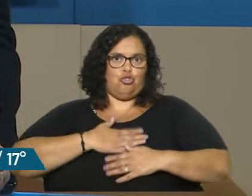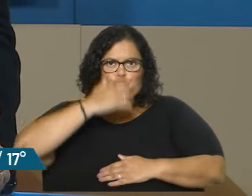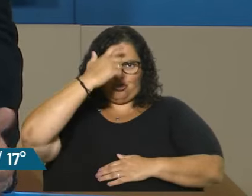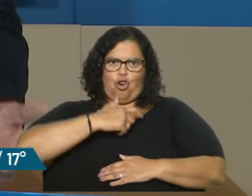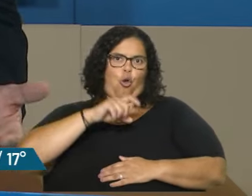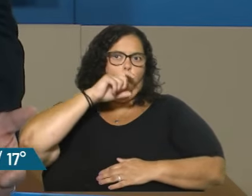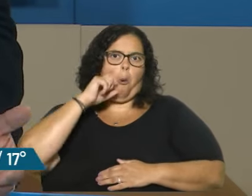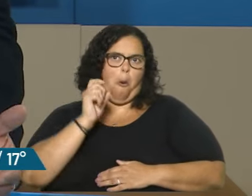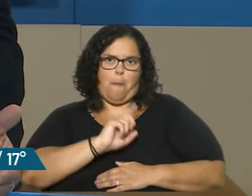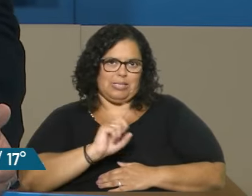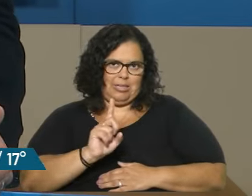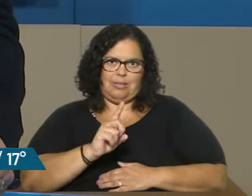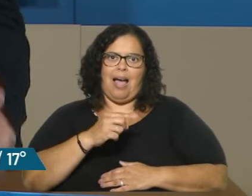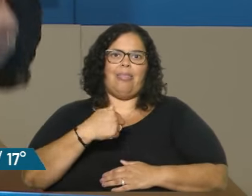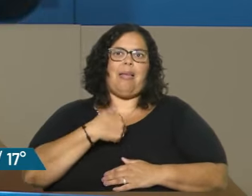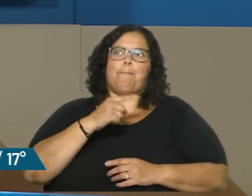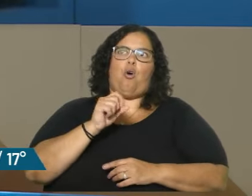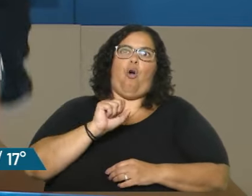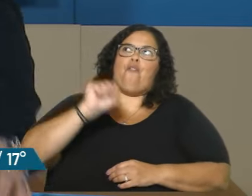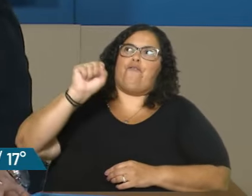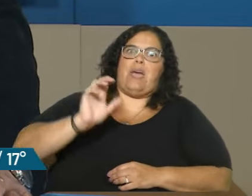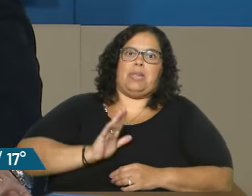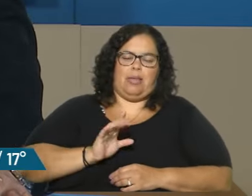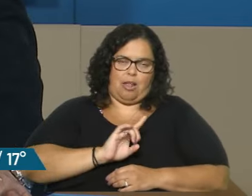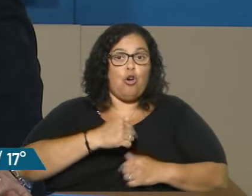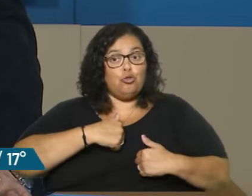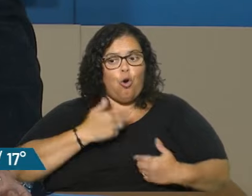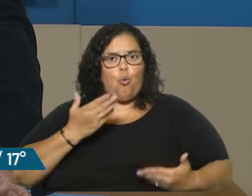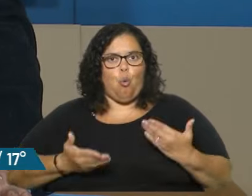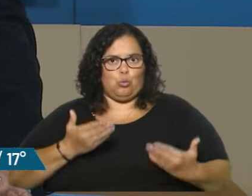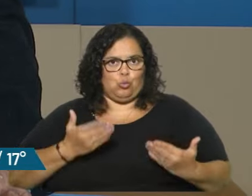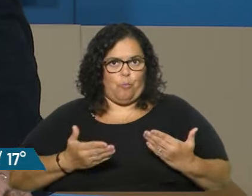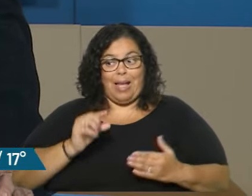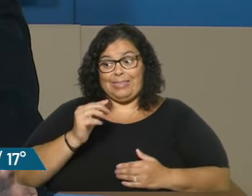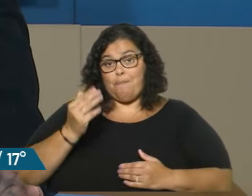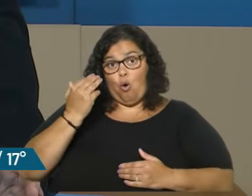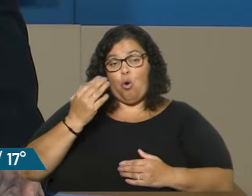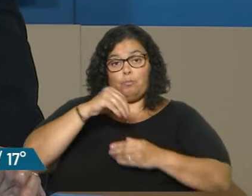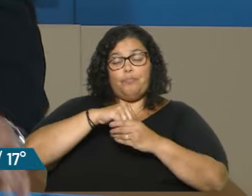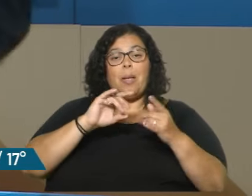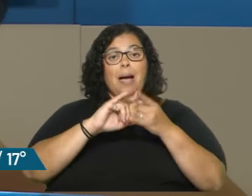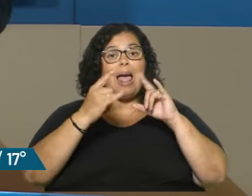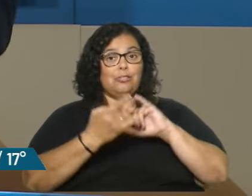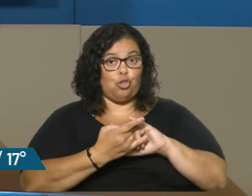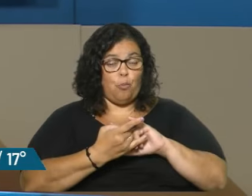favor. Soy justo, soy justo. Hace poco hubo en el Palacio Legislativo una